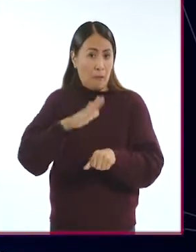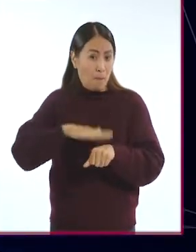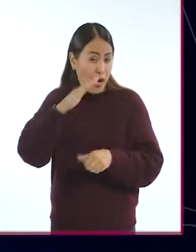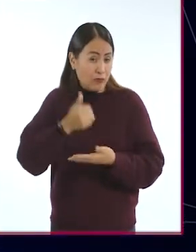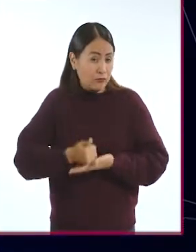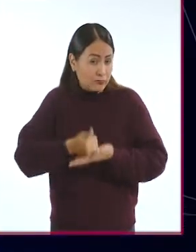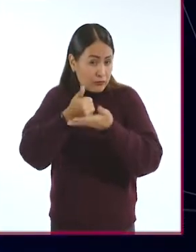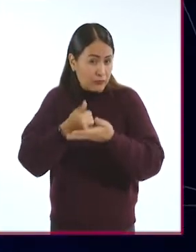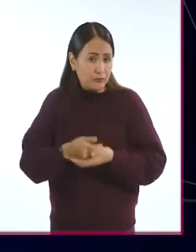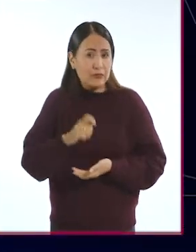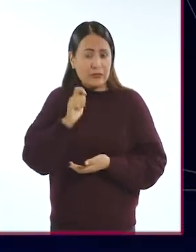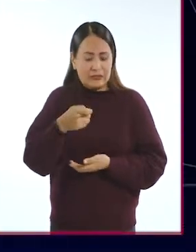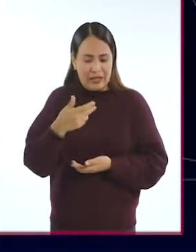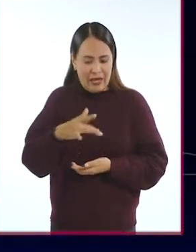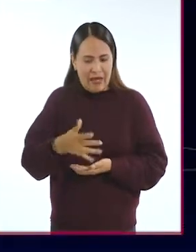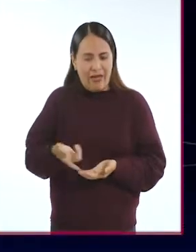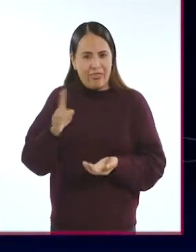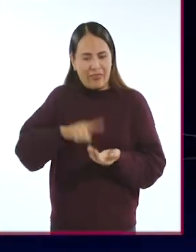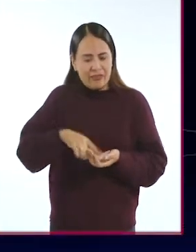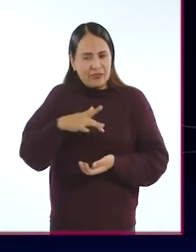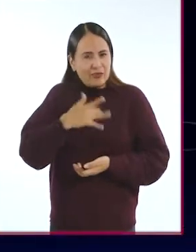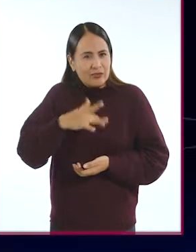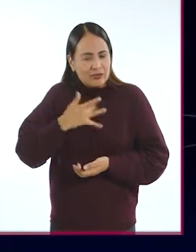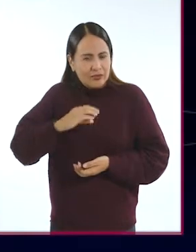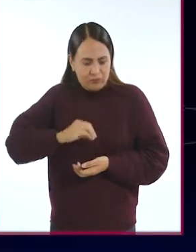¿Sabes a qué se refiere? A la autoestima.